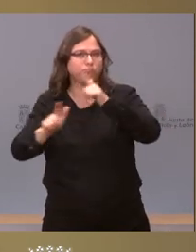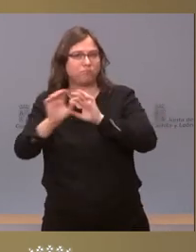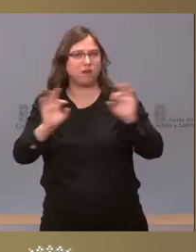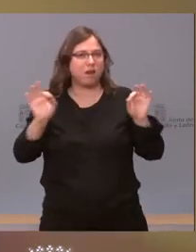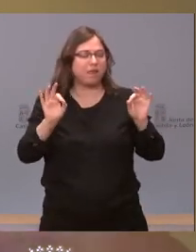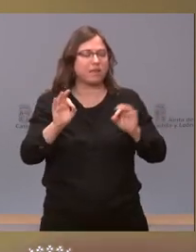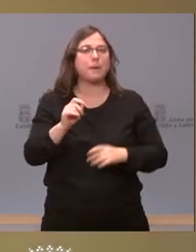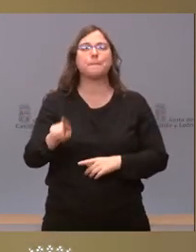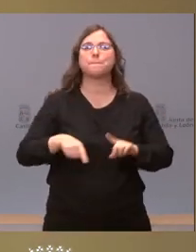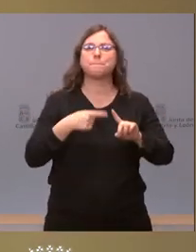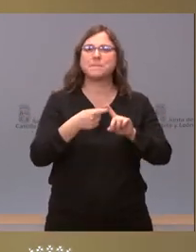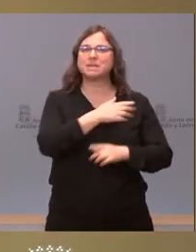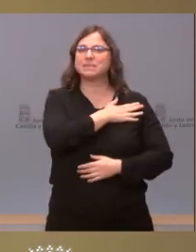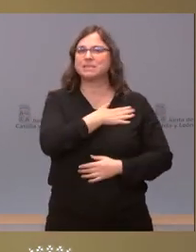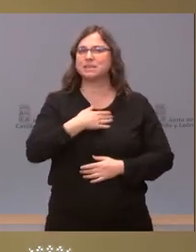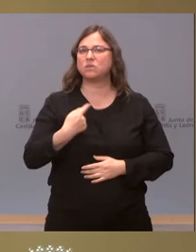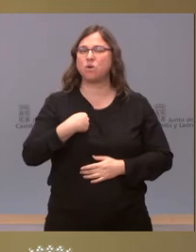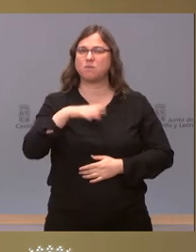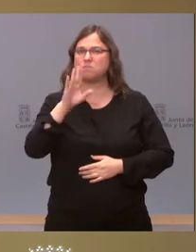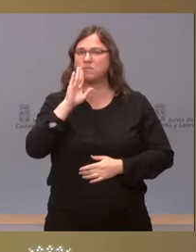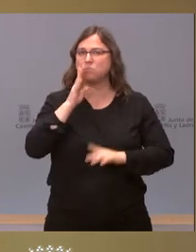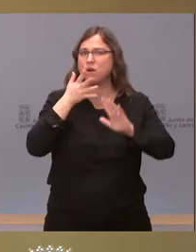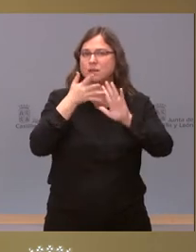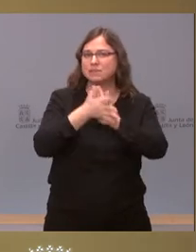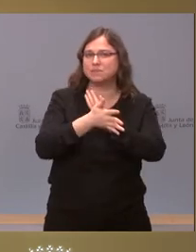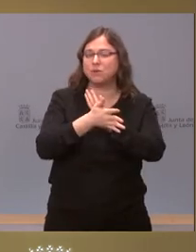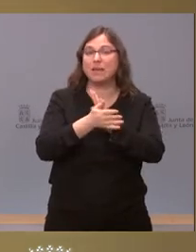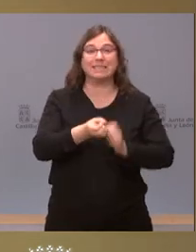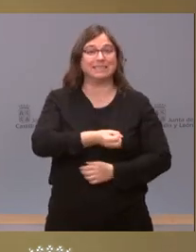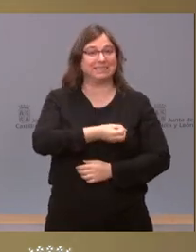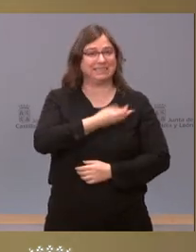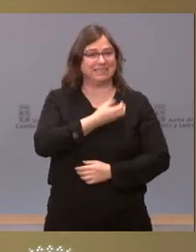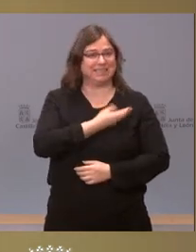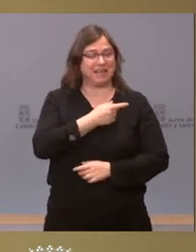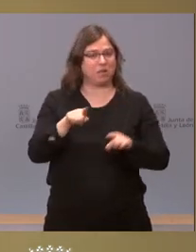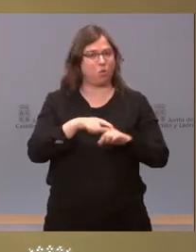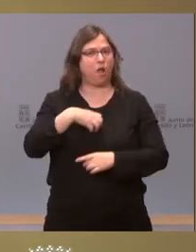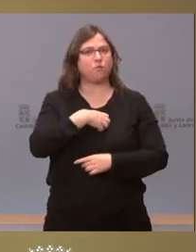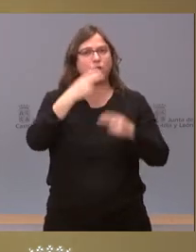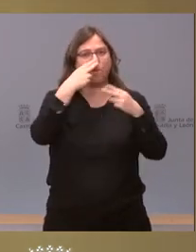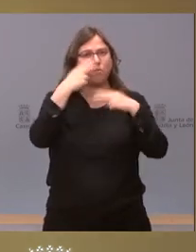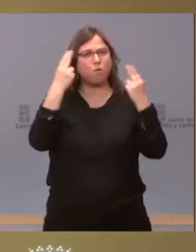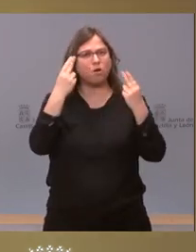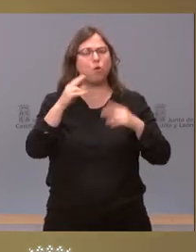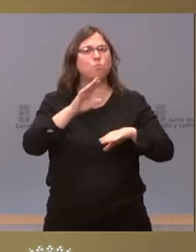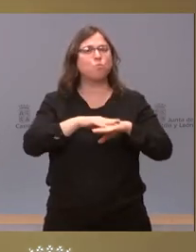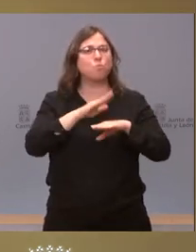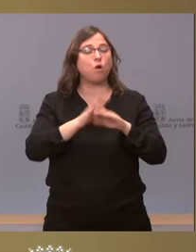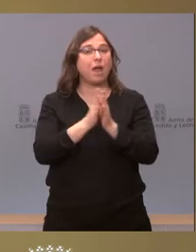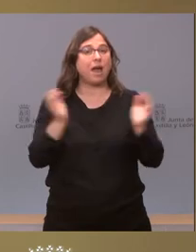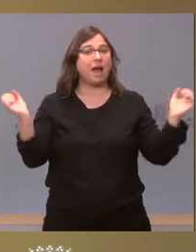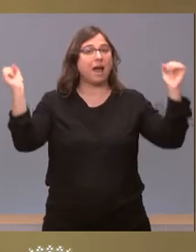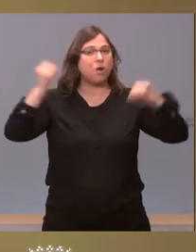al cabreo que han expresado los sindicatos mayoritarios de la función pública en relación a que el acuerdo